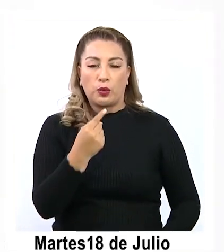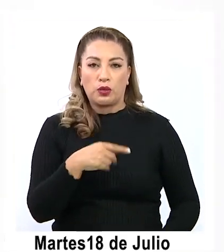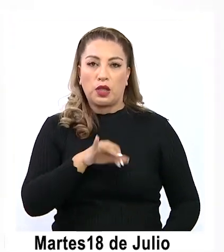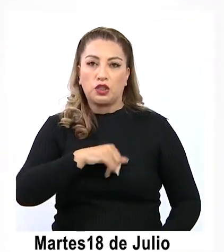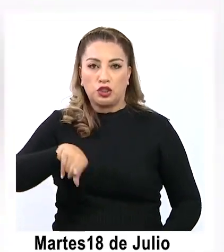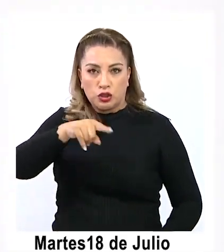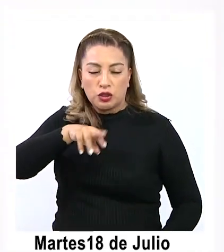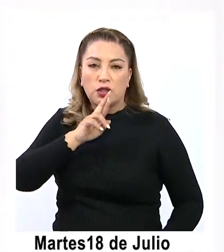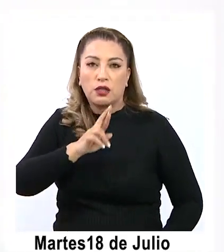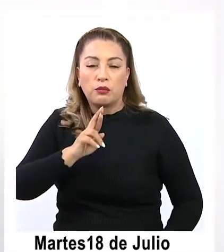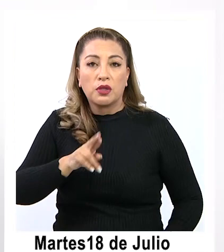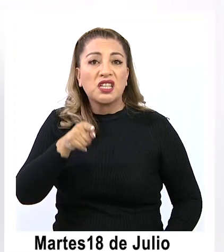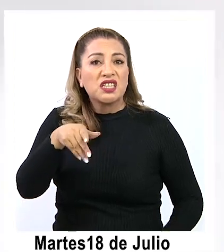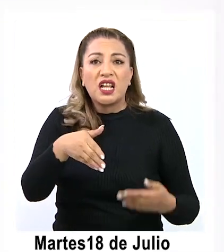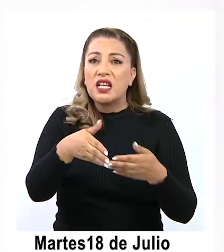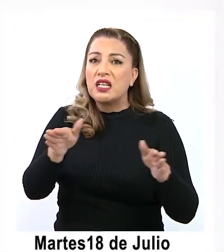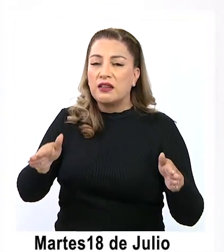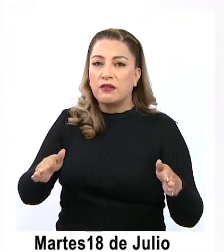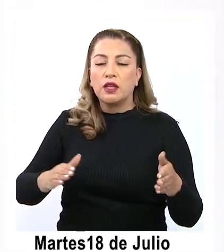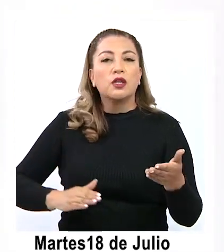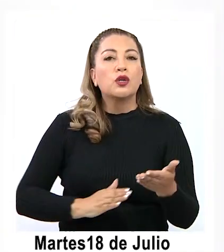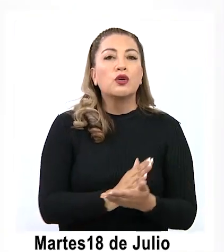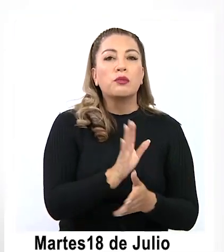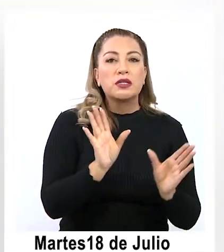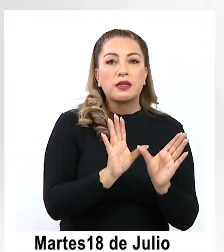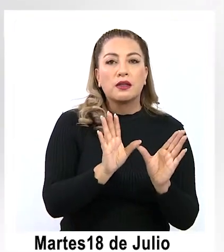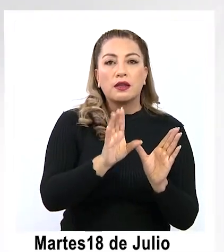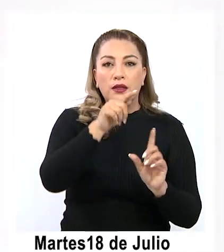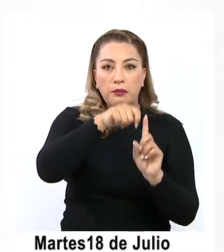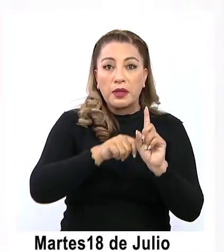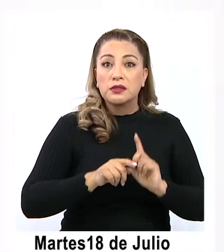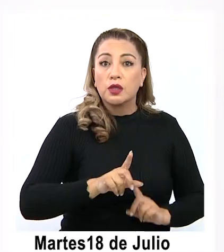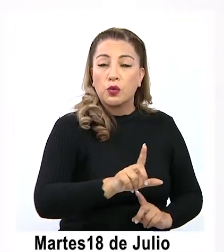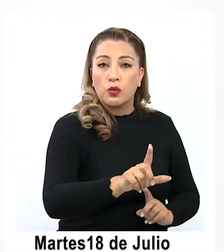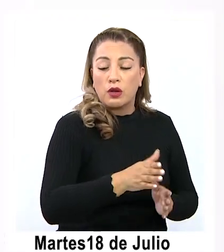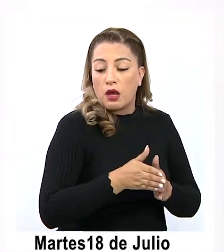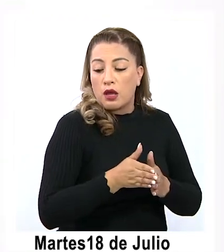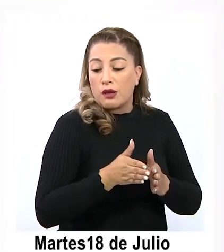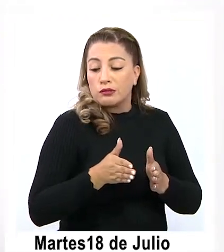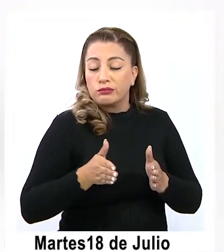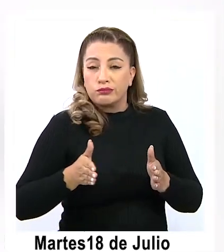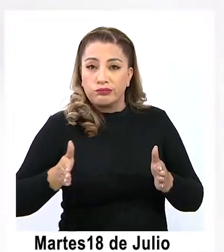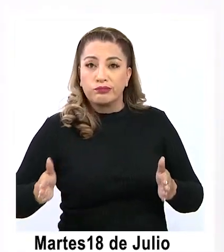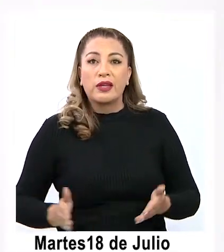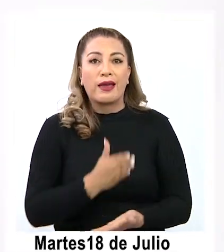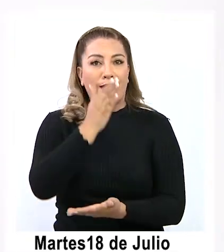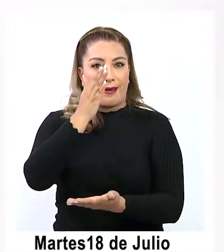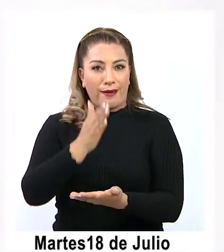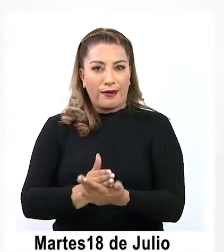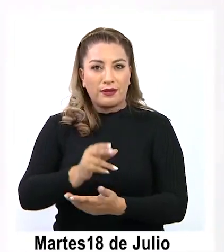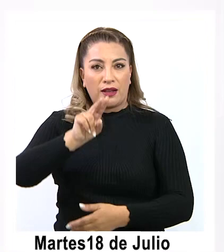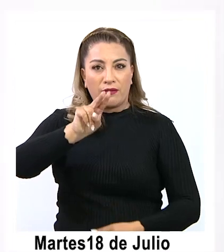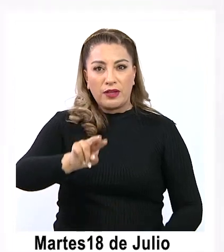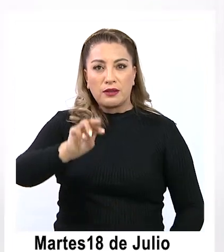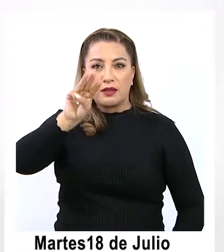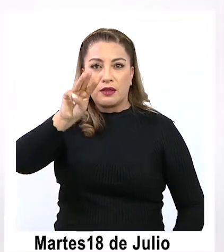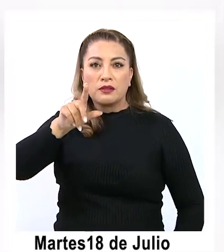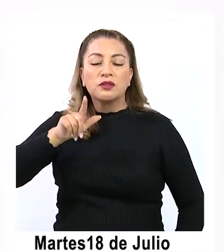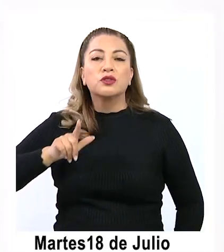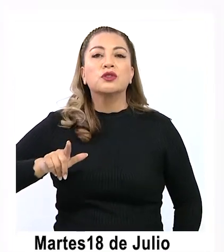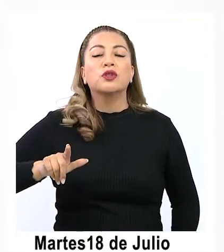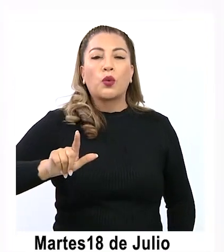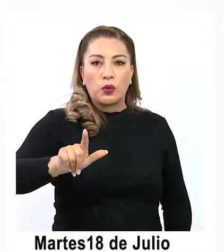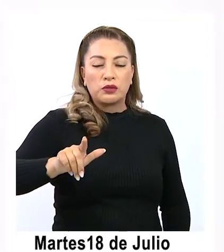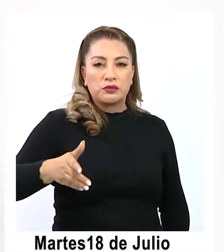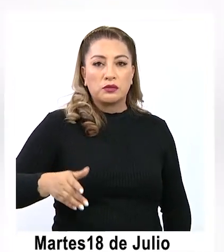Y está abierta esta encuesta desde el diez de julio ya han pasado bastantes días hasta el veintitrés de julio para que